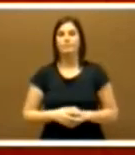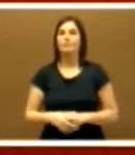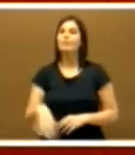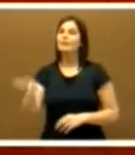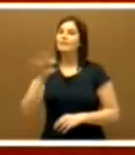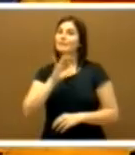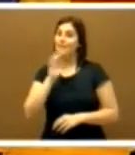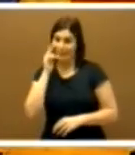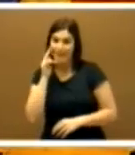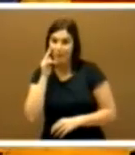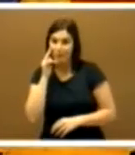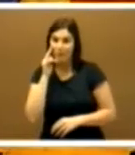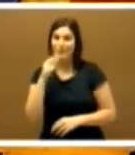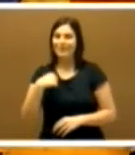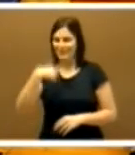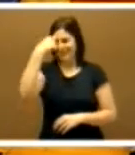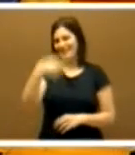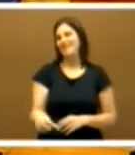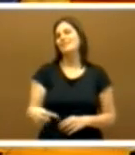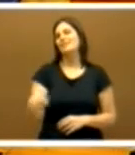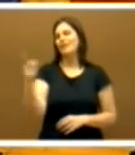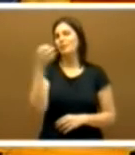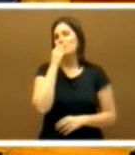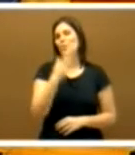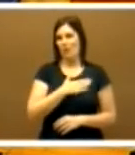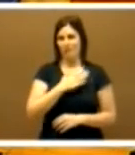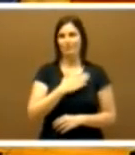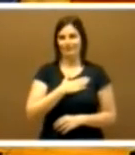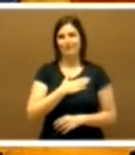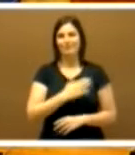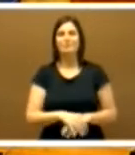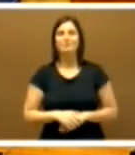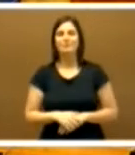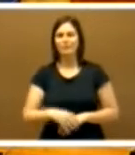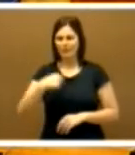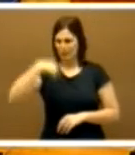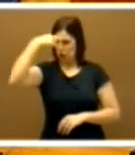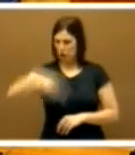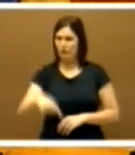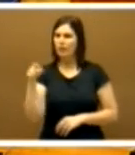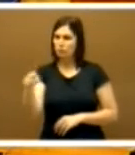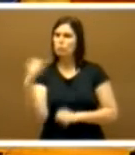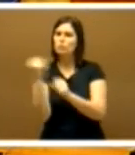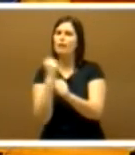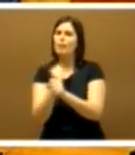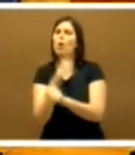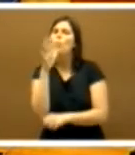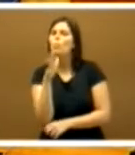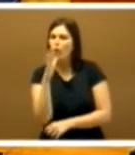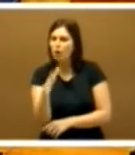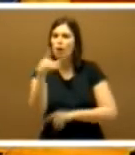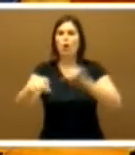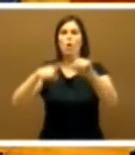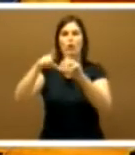Guillermo, sé que eres buena persona, que has trabajado por Extremadura con